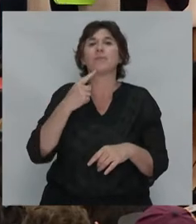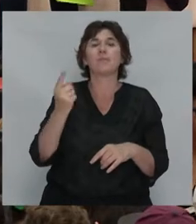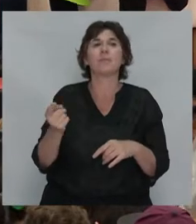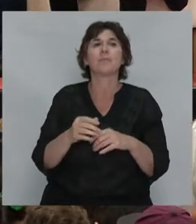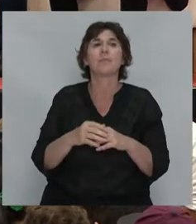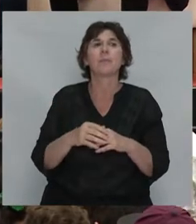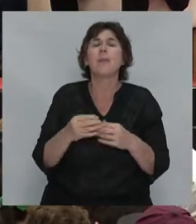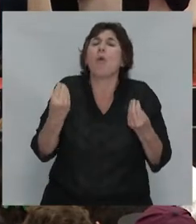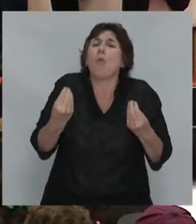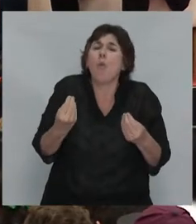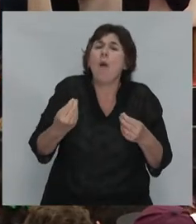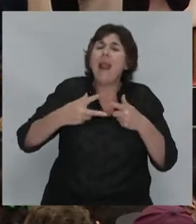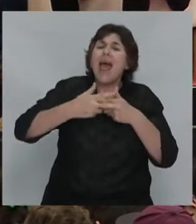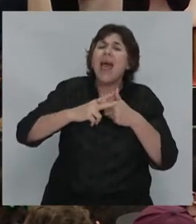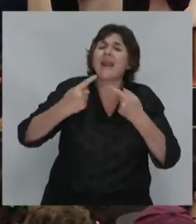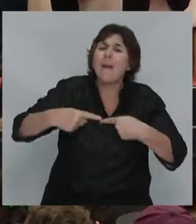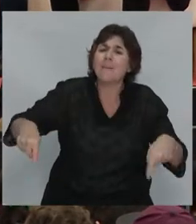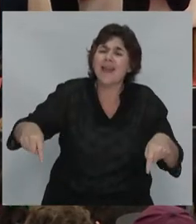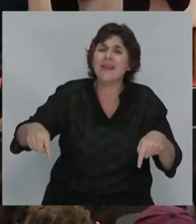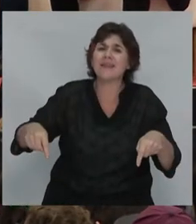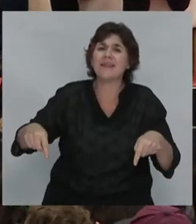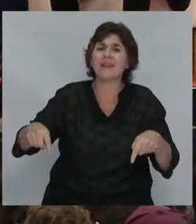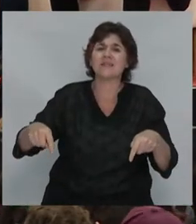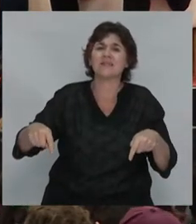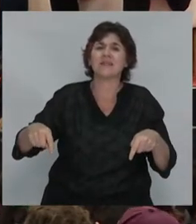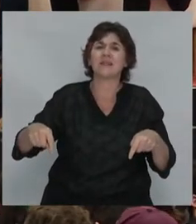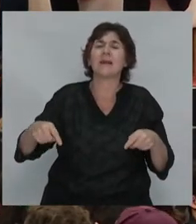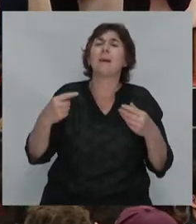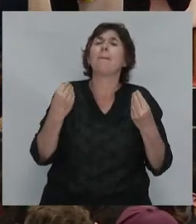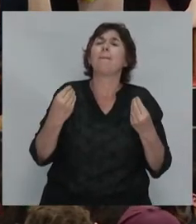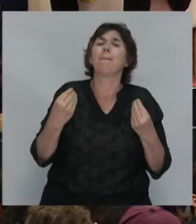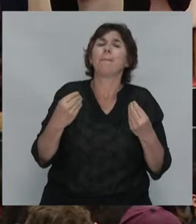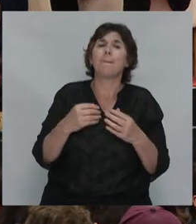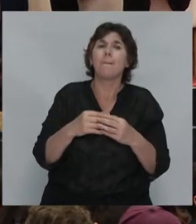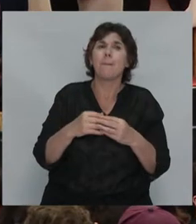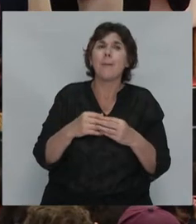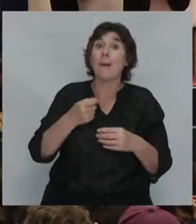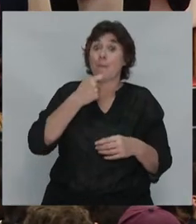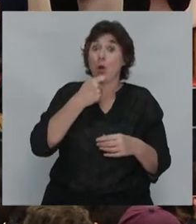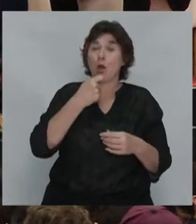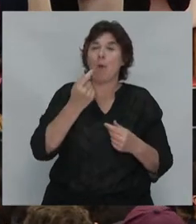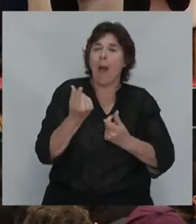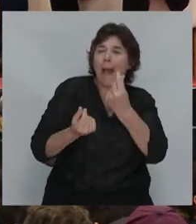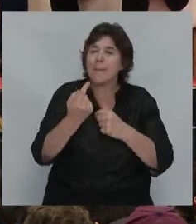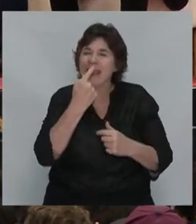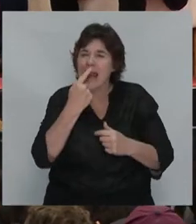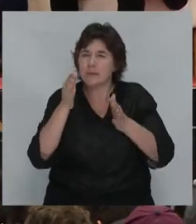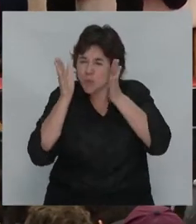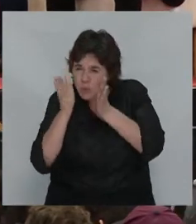podemos apelar para intentar que si el capitalismo no